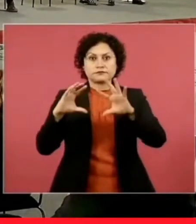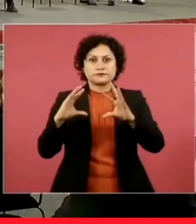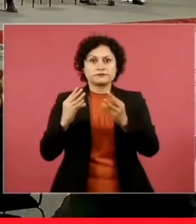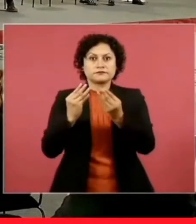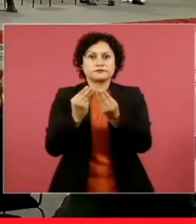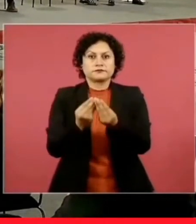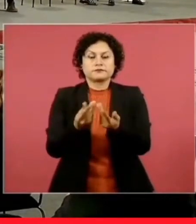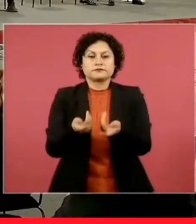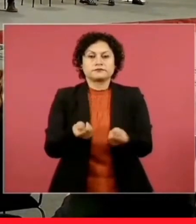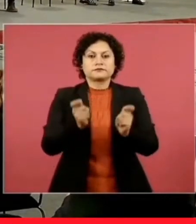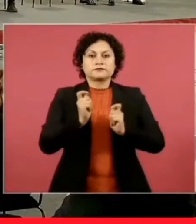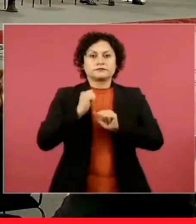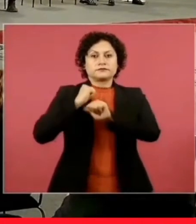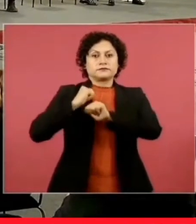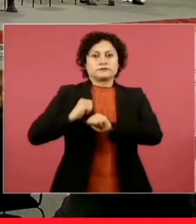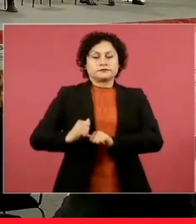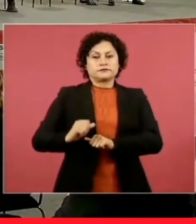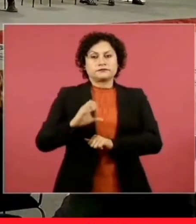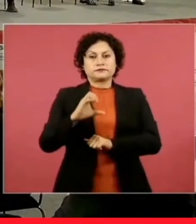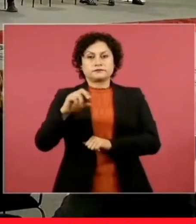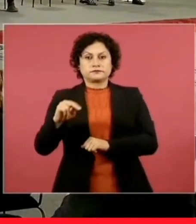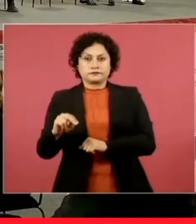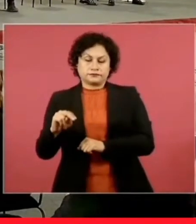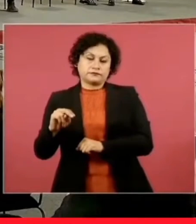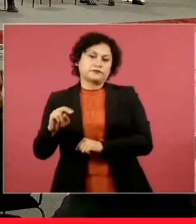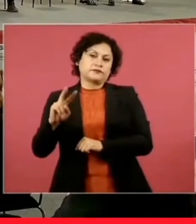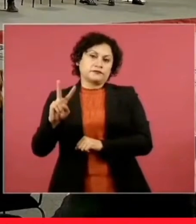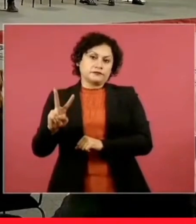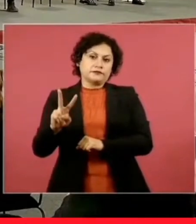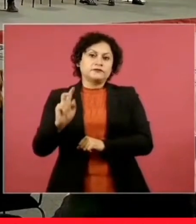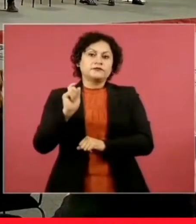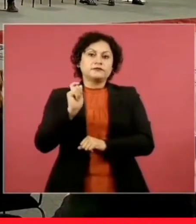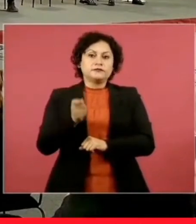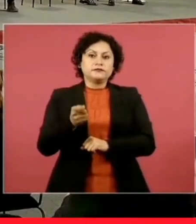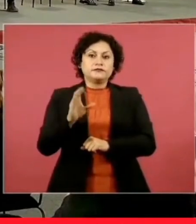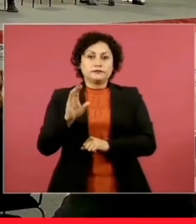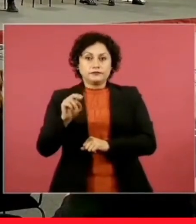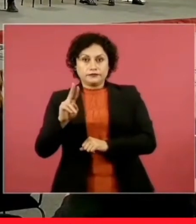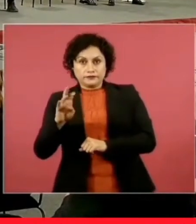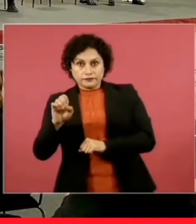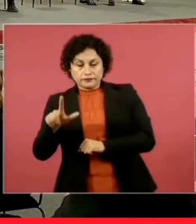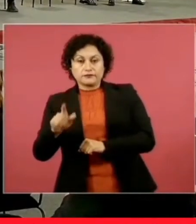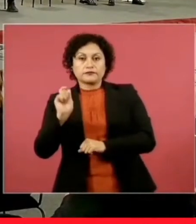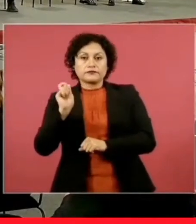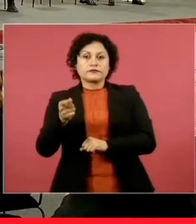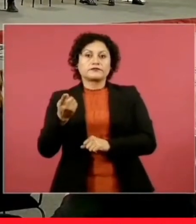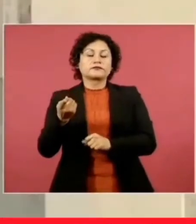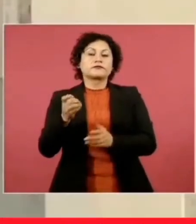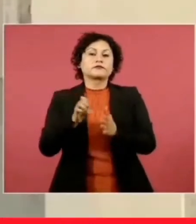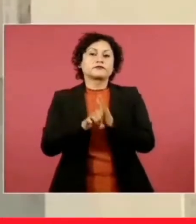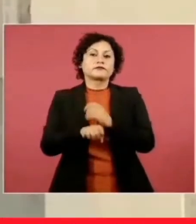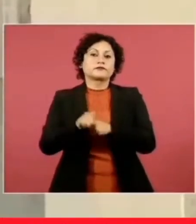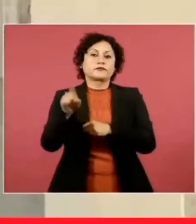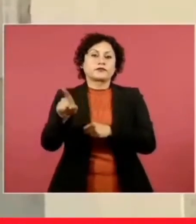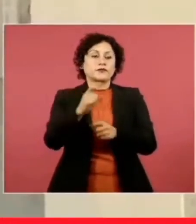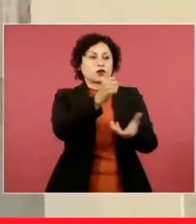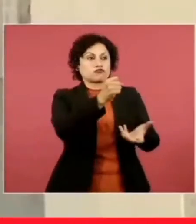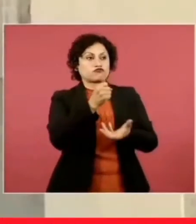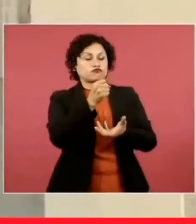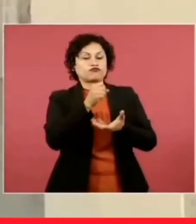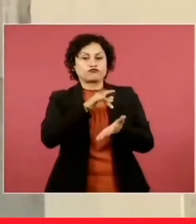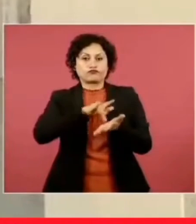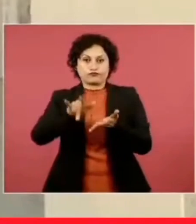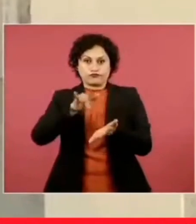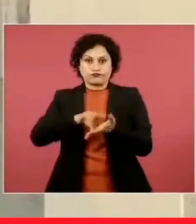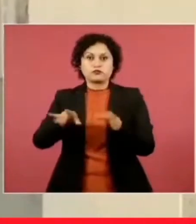de la Comisión Nacional de Vivienda respecto a los apoyos y subsidios que otorga la comisión. En este caso